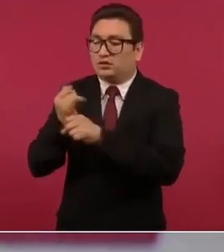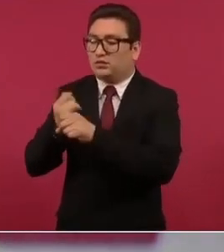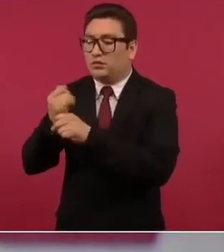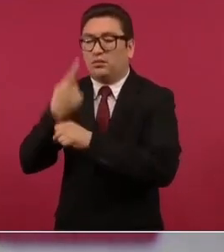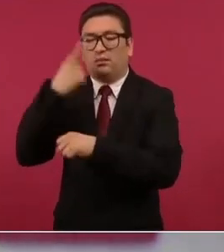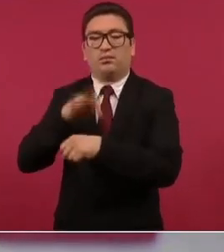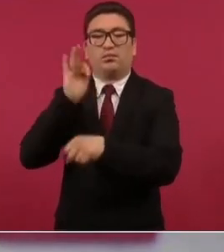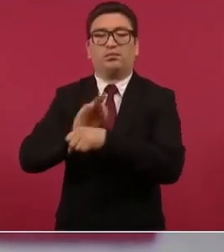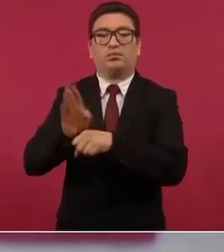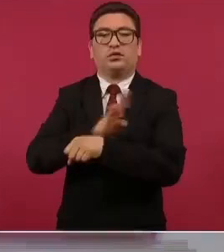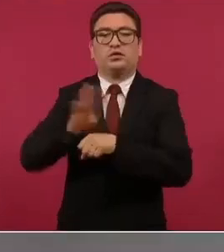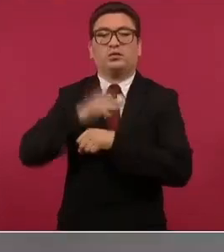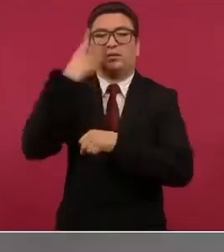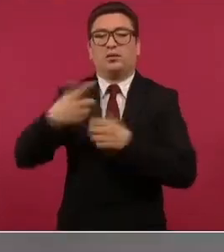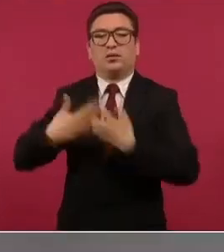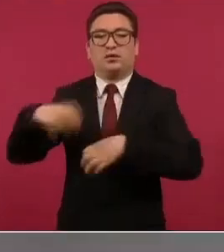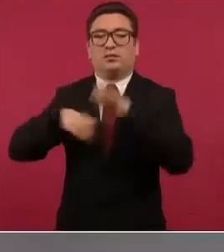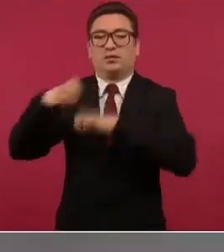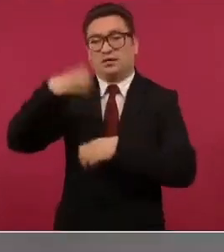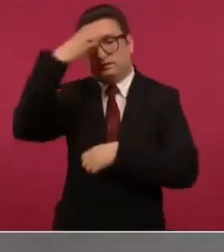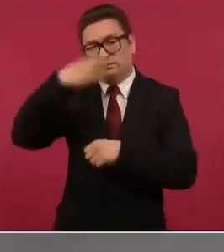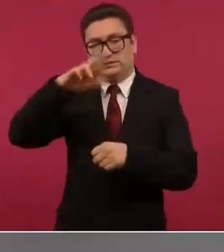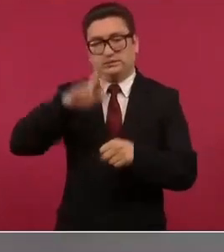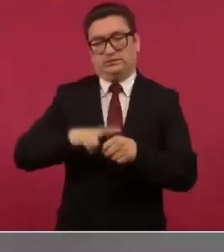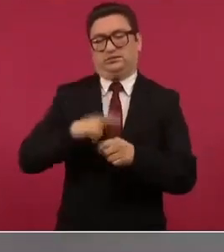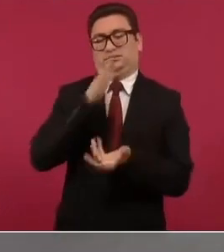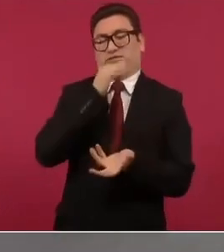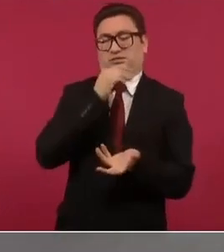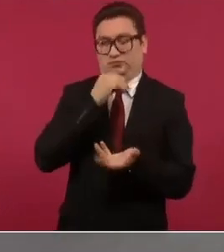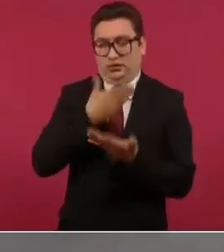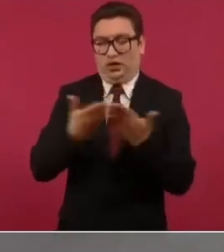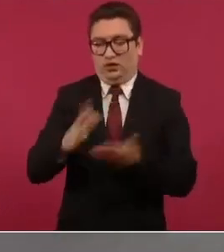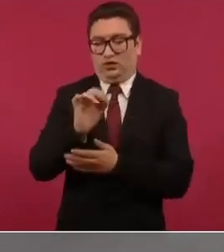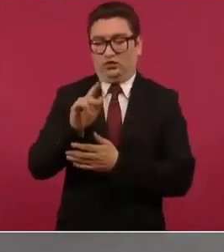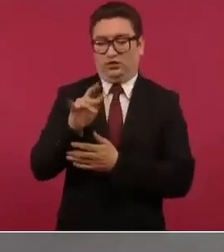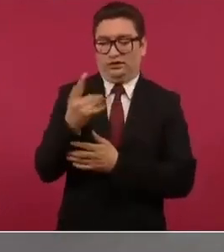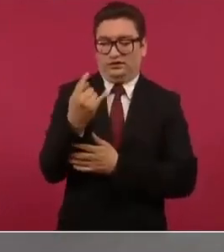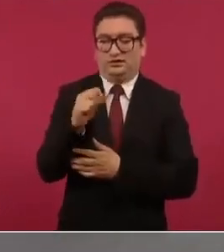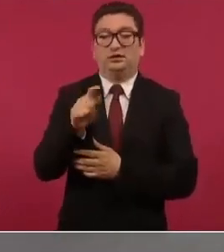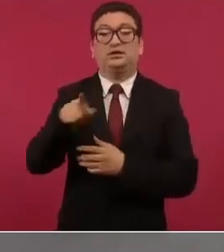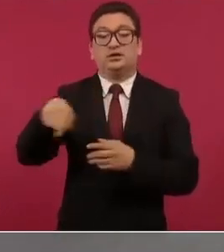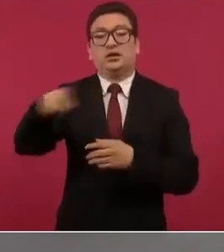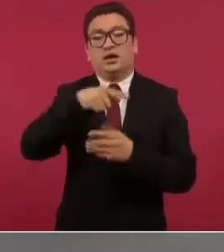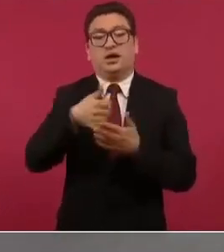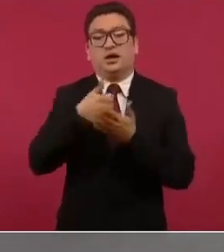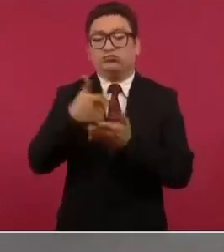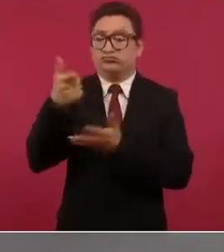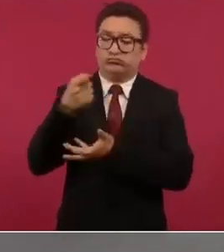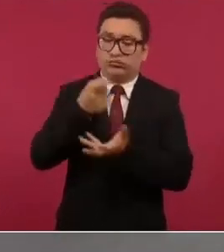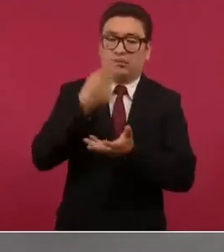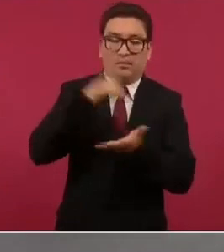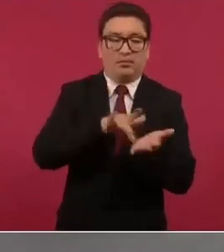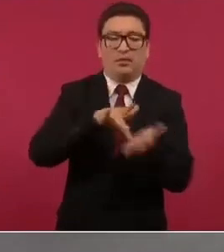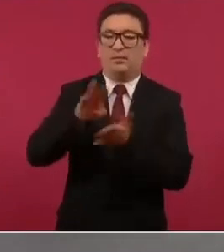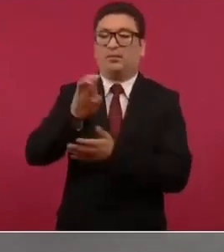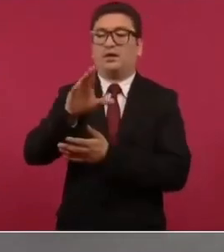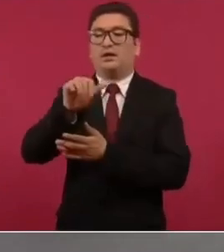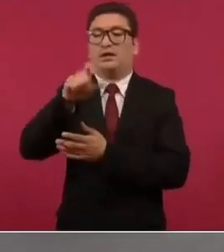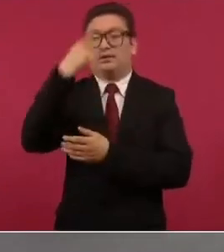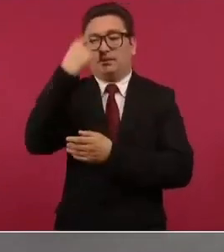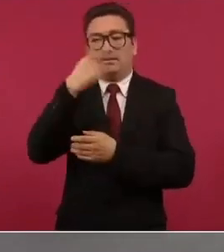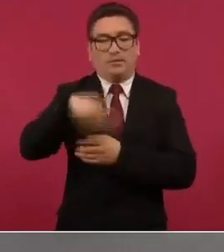en beneficio de empresas extranjeras ahora el CONACYT orienta sus recursos a otorgar becas